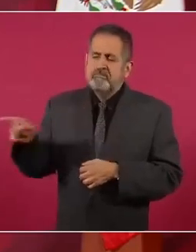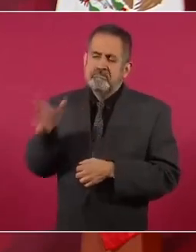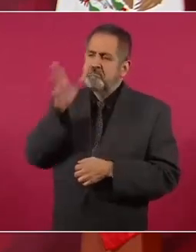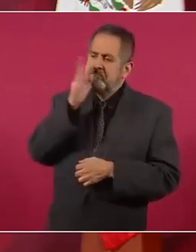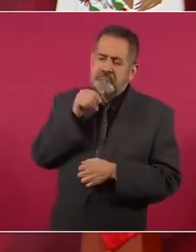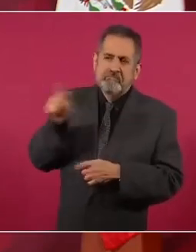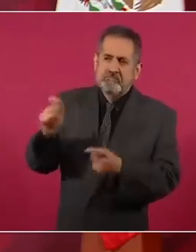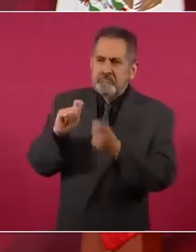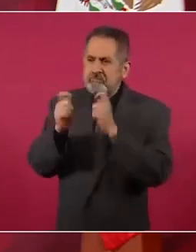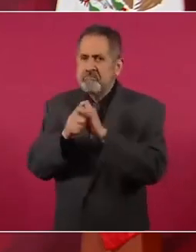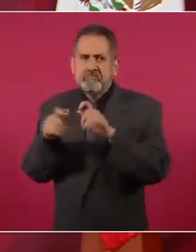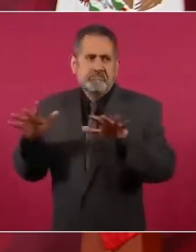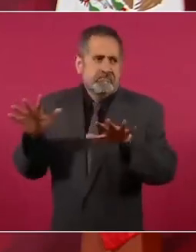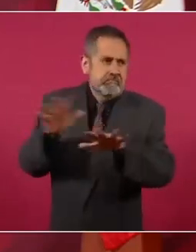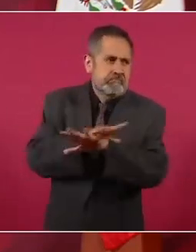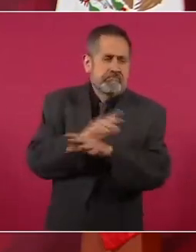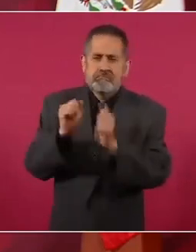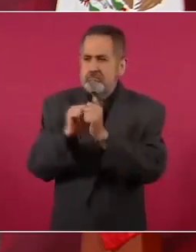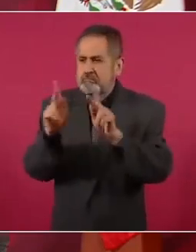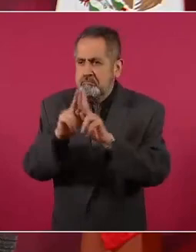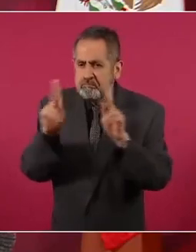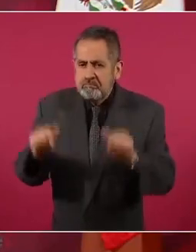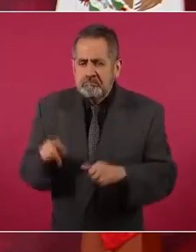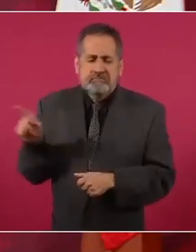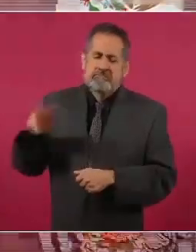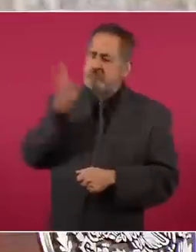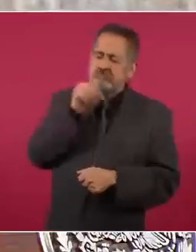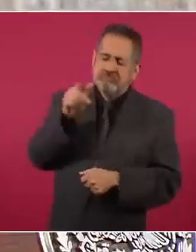llevar a cabo una transformación de manera pacífica.